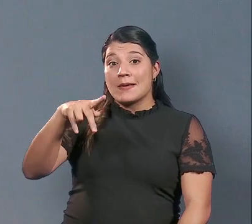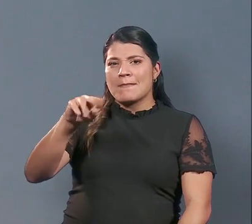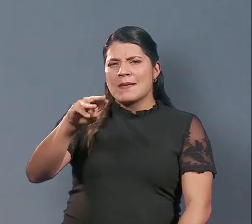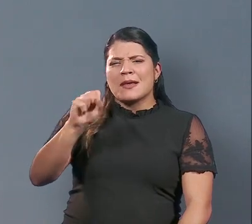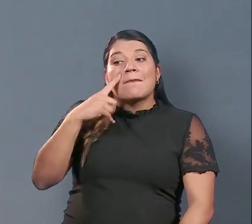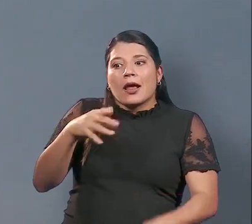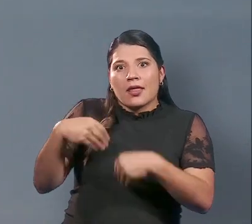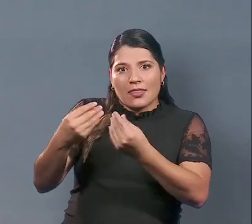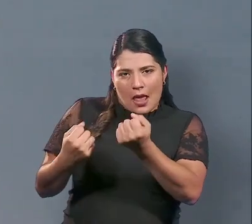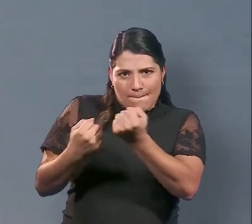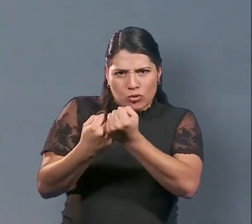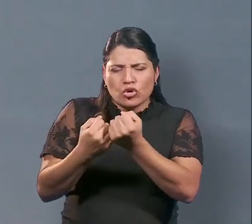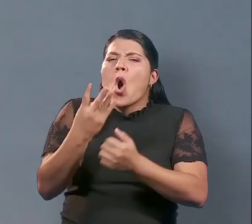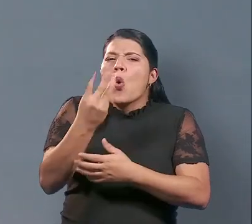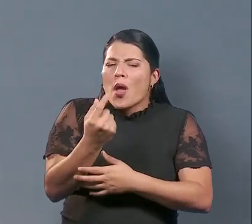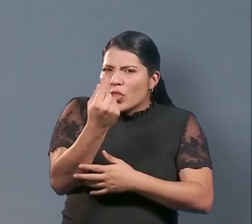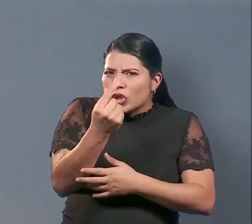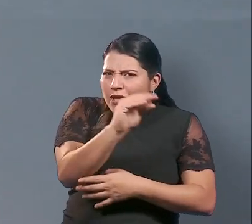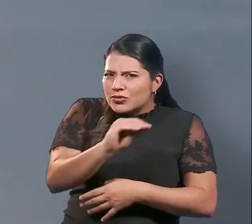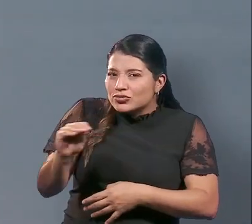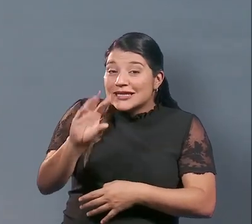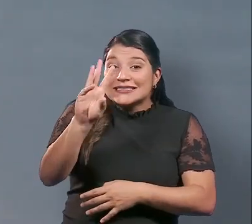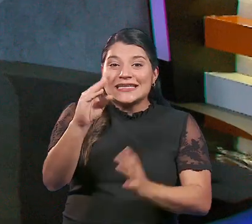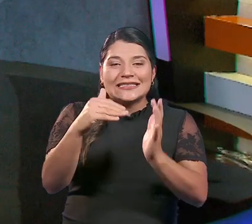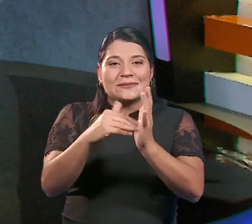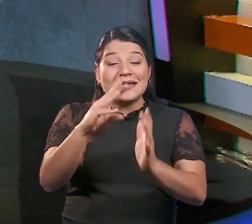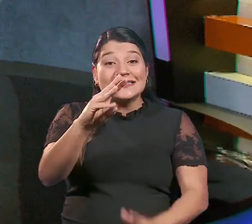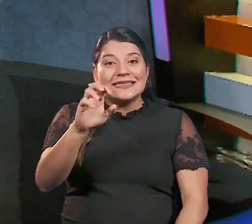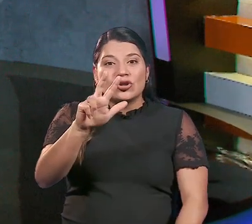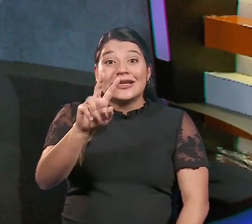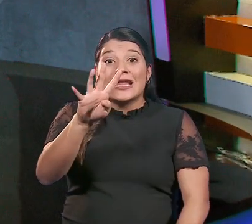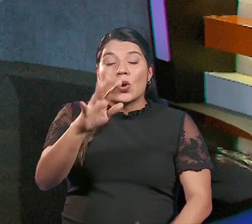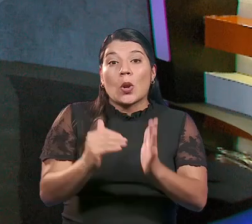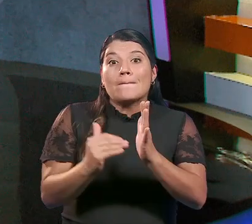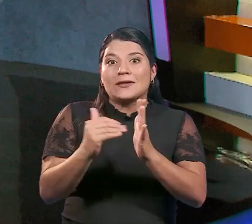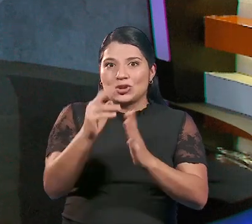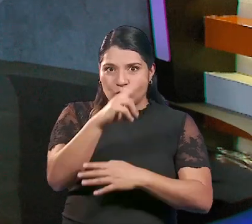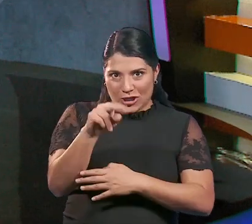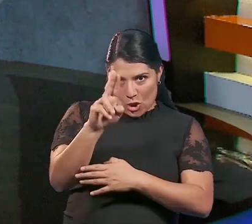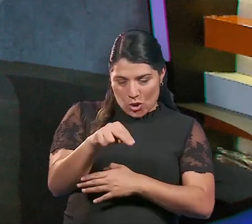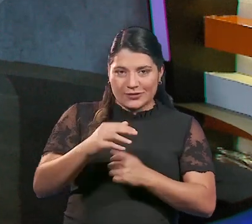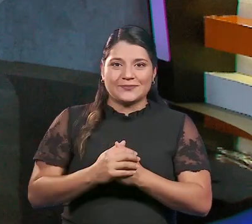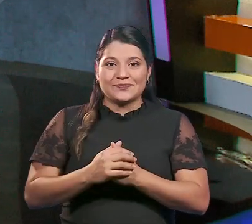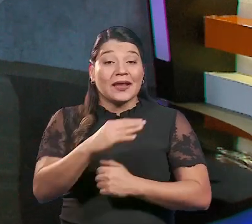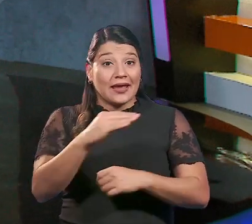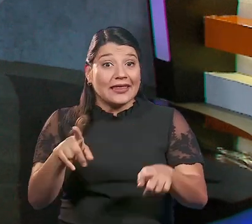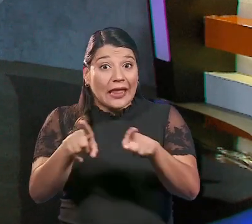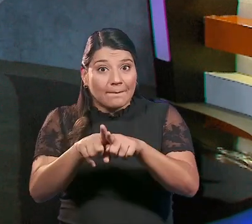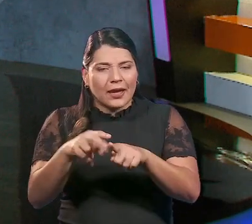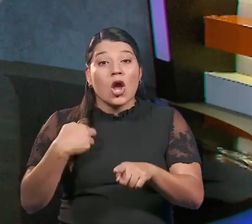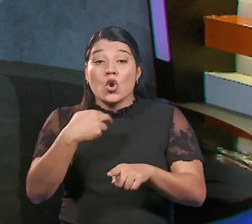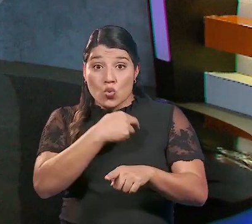poblaciones vulnerables y a las MIPIMES, con un monto total trasladado de 6.634 millones de